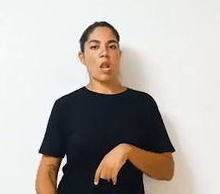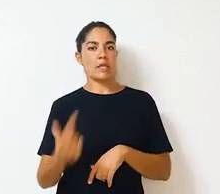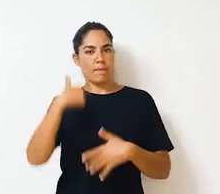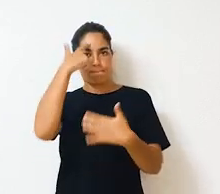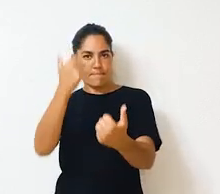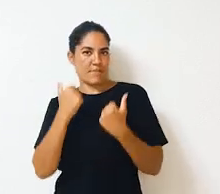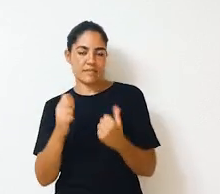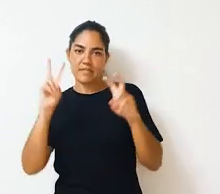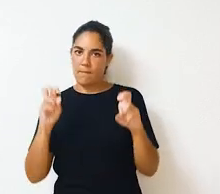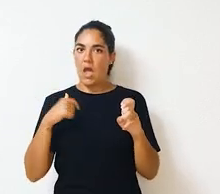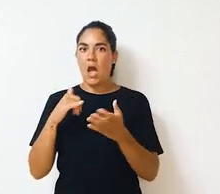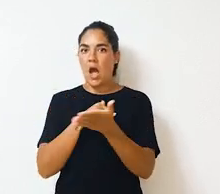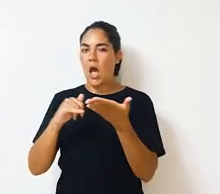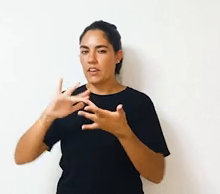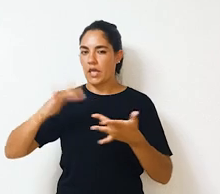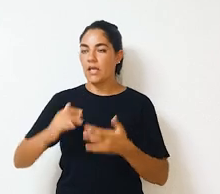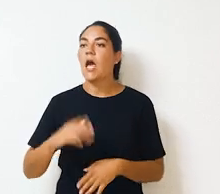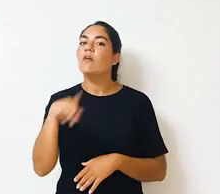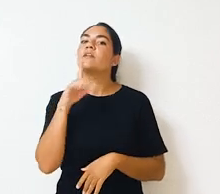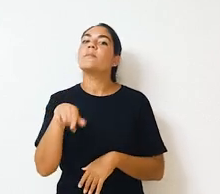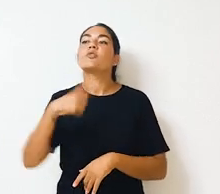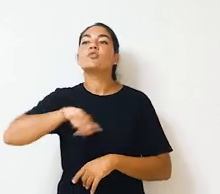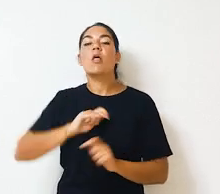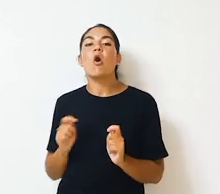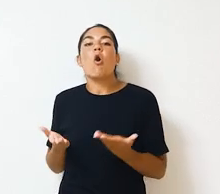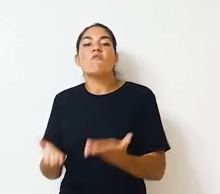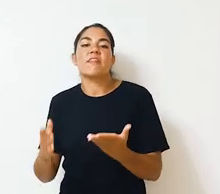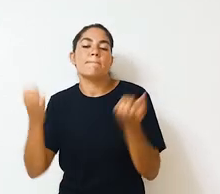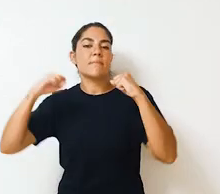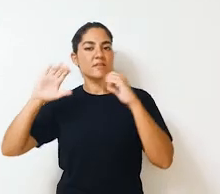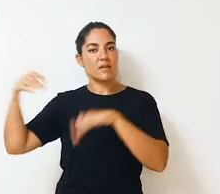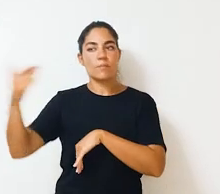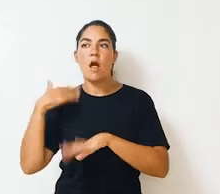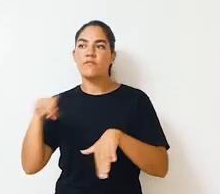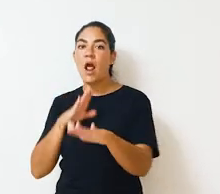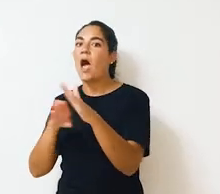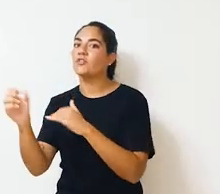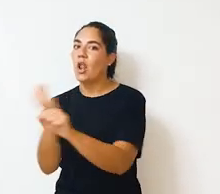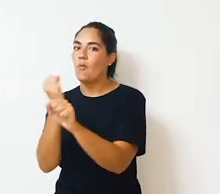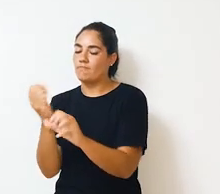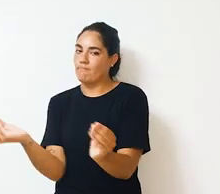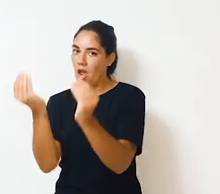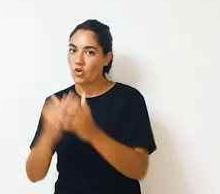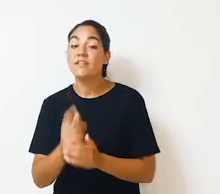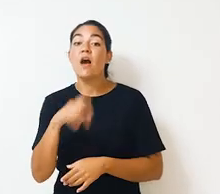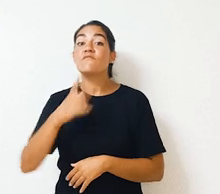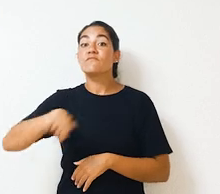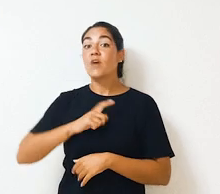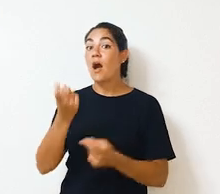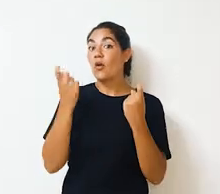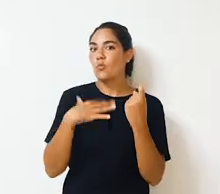profesores y profesionales expertos en estas materias. También se realizarán prácticas externas en medios, facilitando a los alumnos su acceso al mundo profesional.